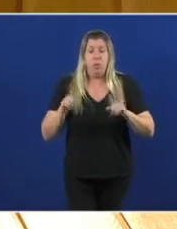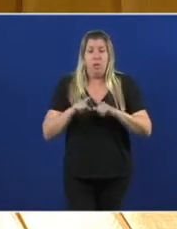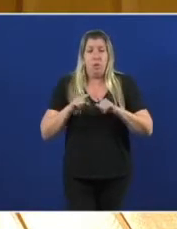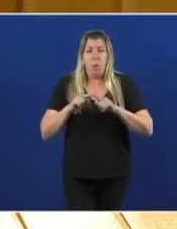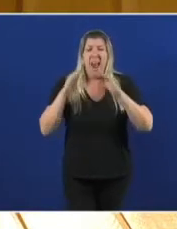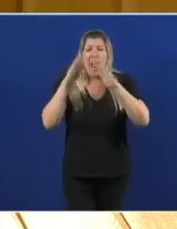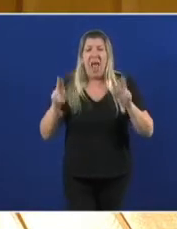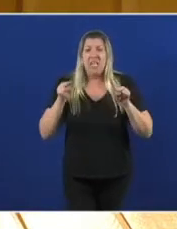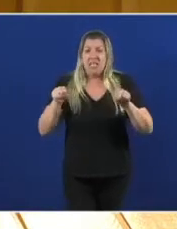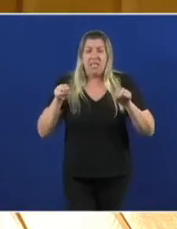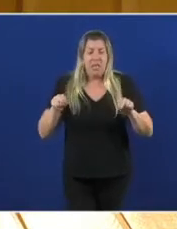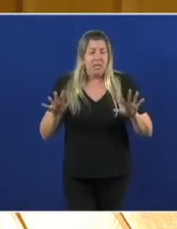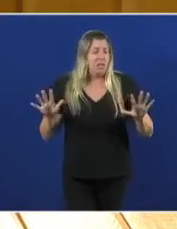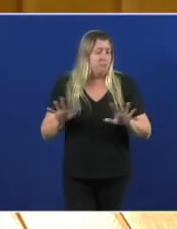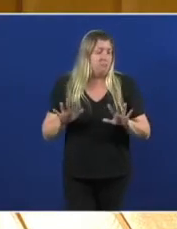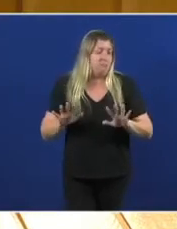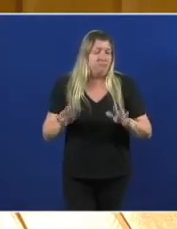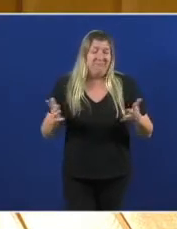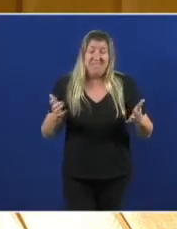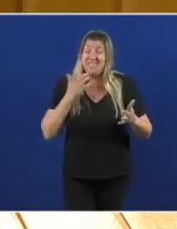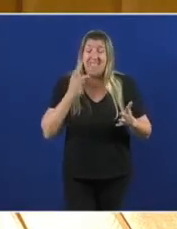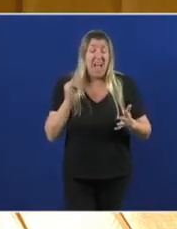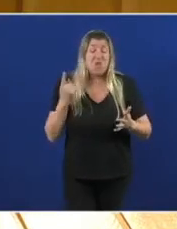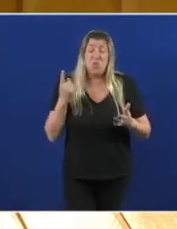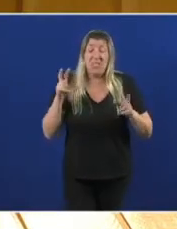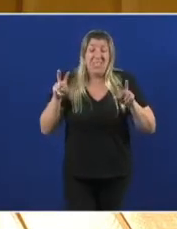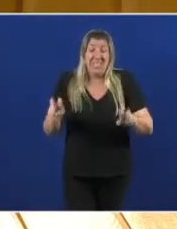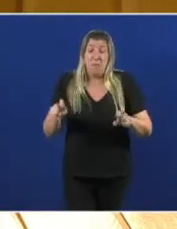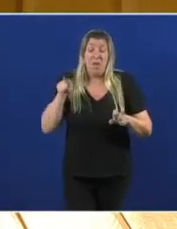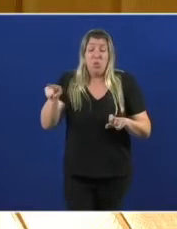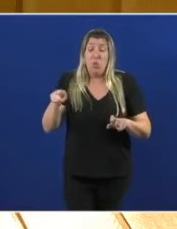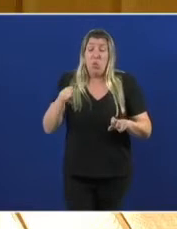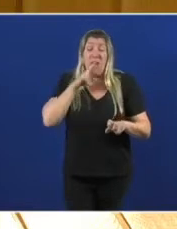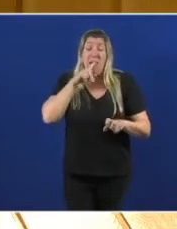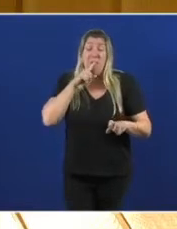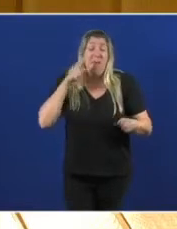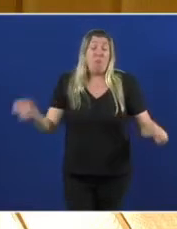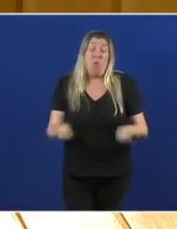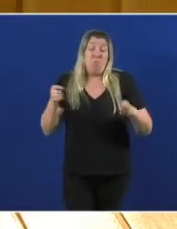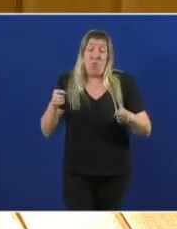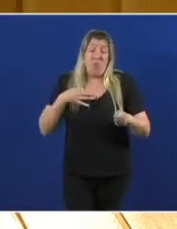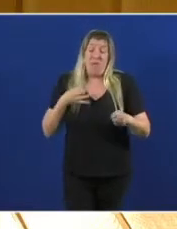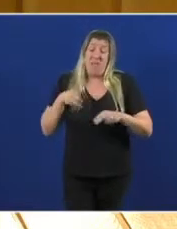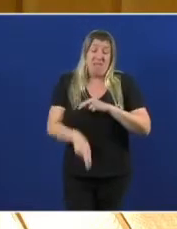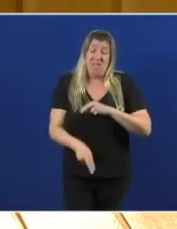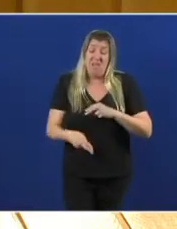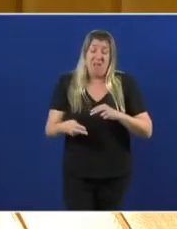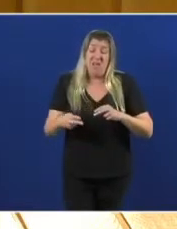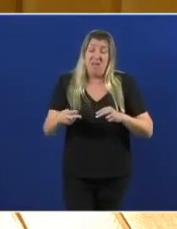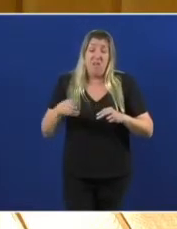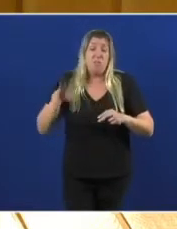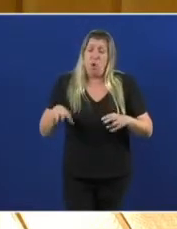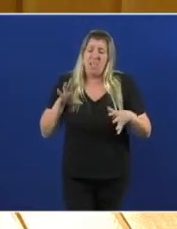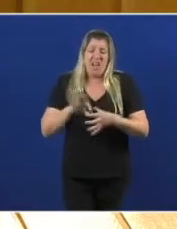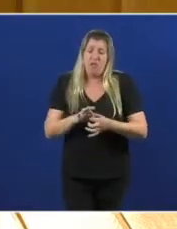Se hai algún asunto onde sobra a súa propaganda é precisamente no cuidado dos nosos maiores. Eu teño